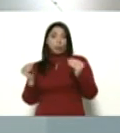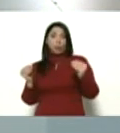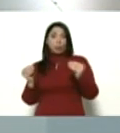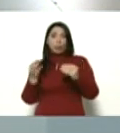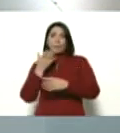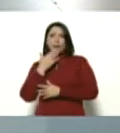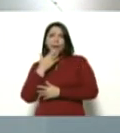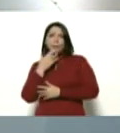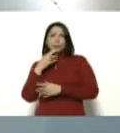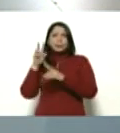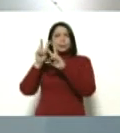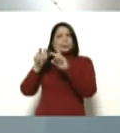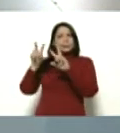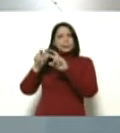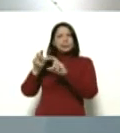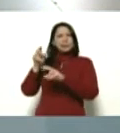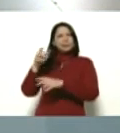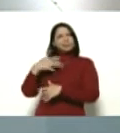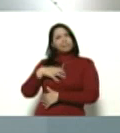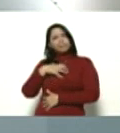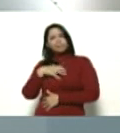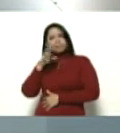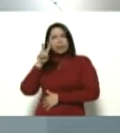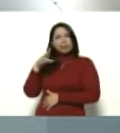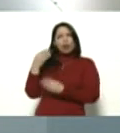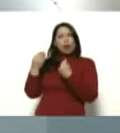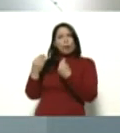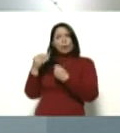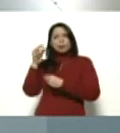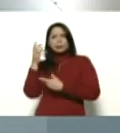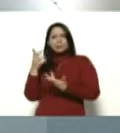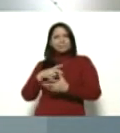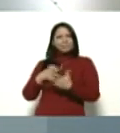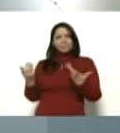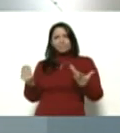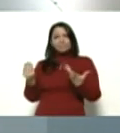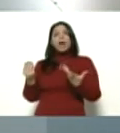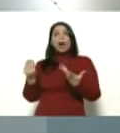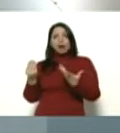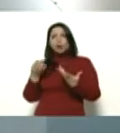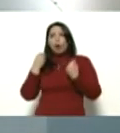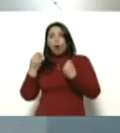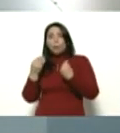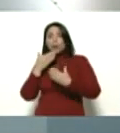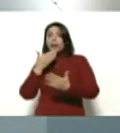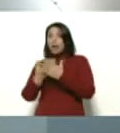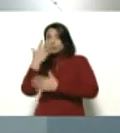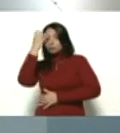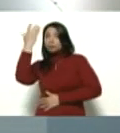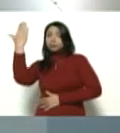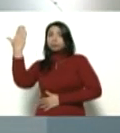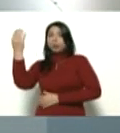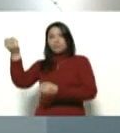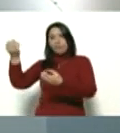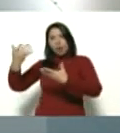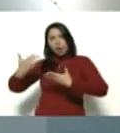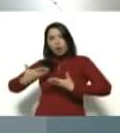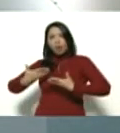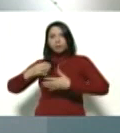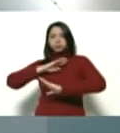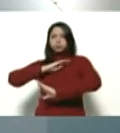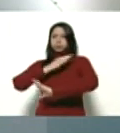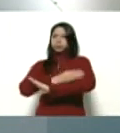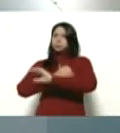sospechado porque ha tenido algún síntoma. Llegar a él, gracias, Dios mío, por habernos dado esa